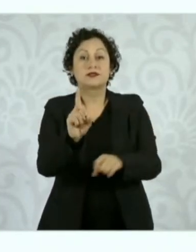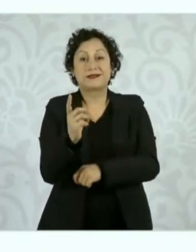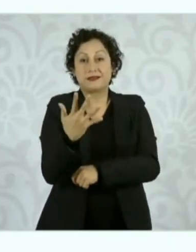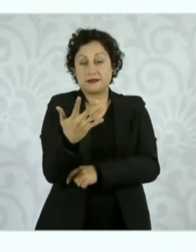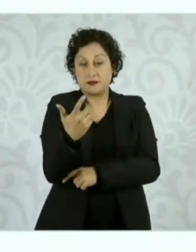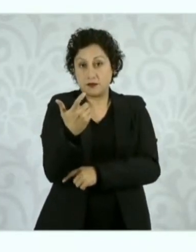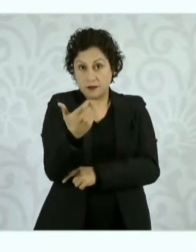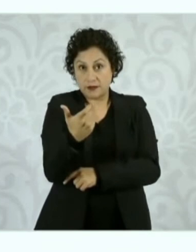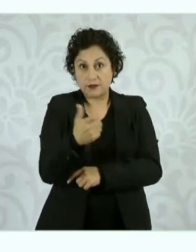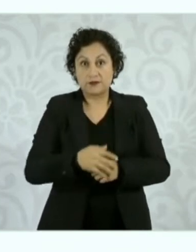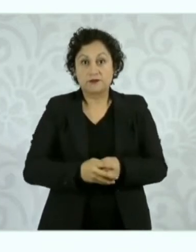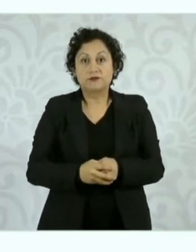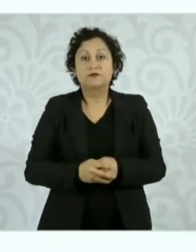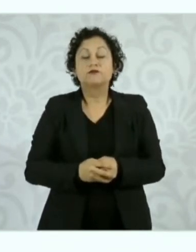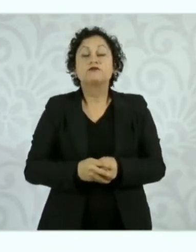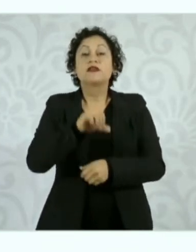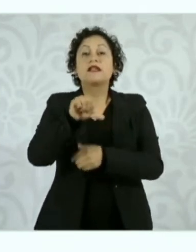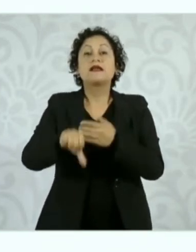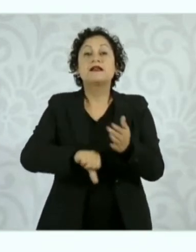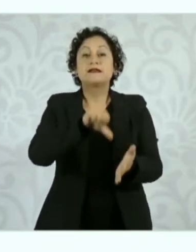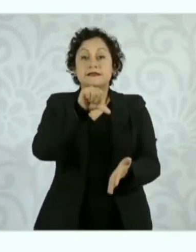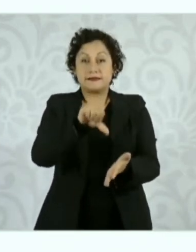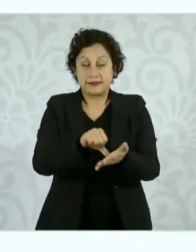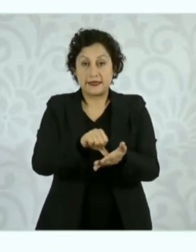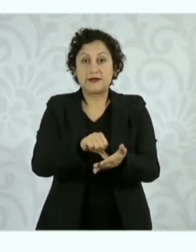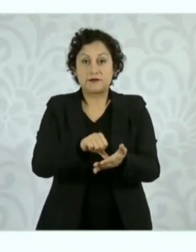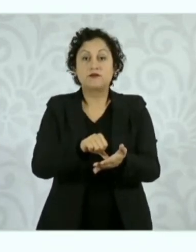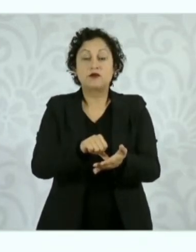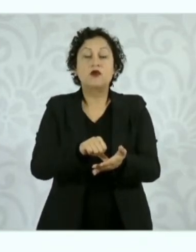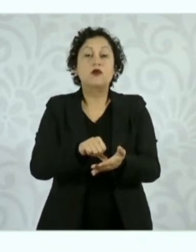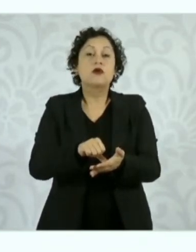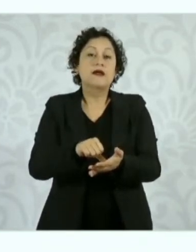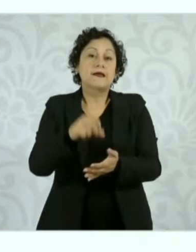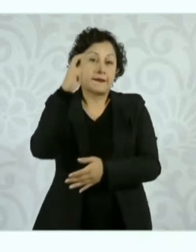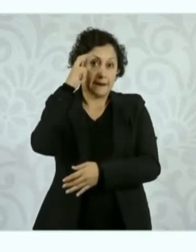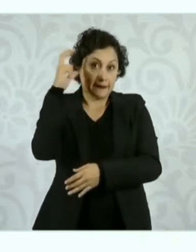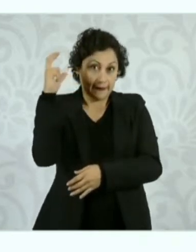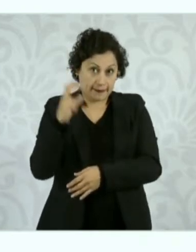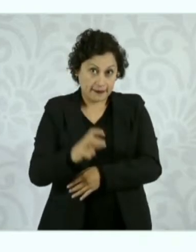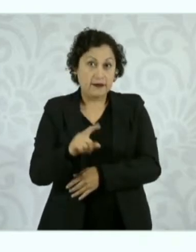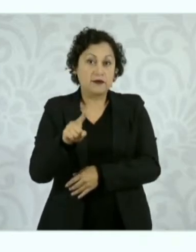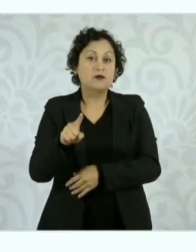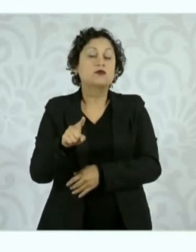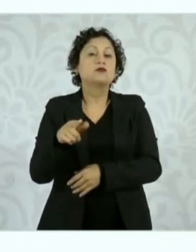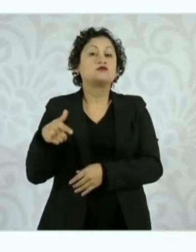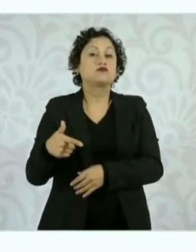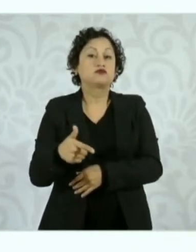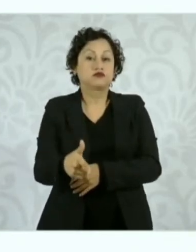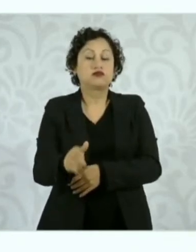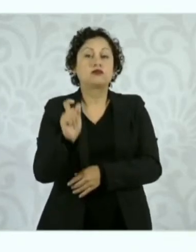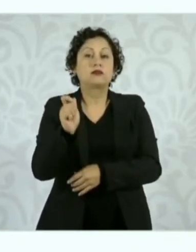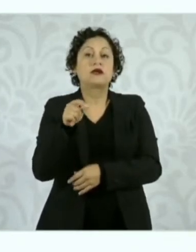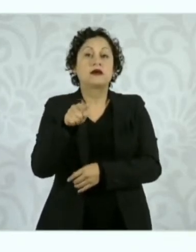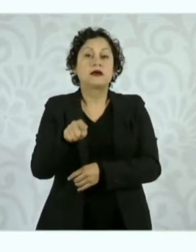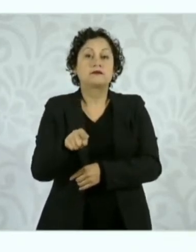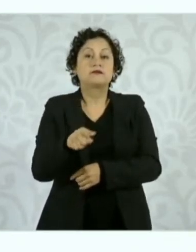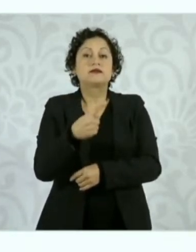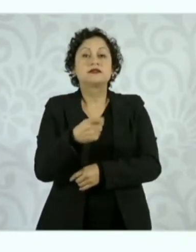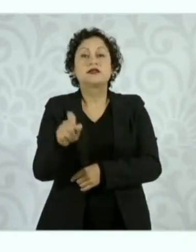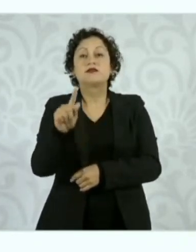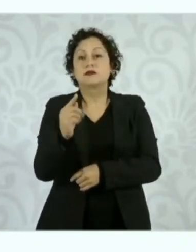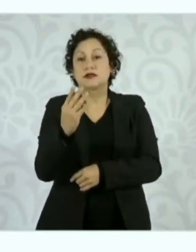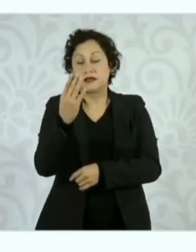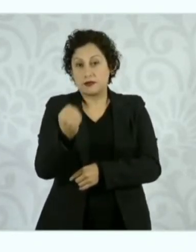cinco pesos y Zona centro, Ley, sucursal Hidalgo, en León, Guanajuato, con un costo de novecientos setenta y nueve pesos